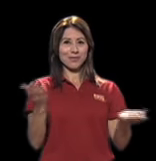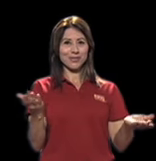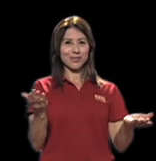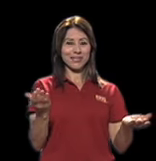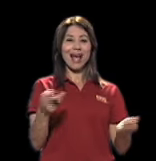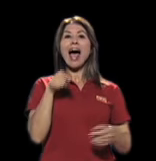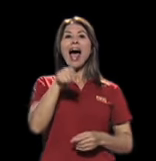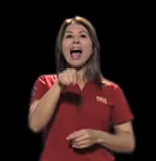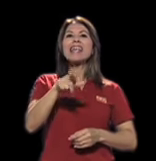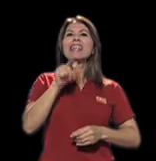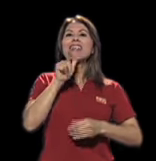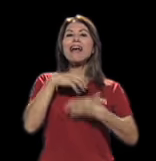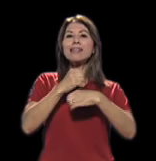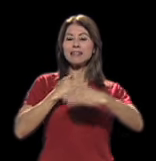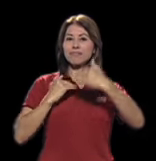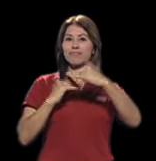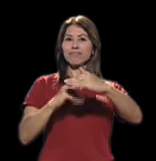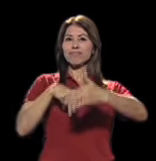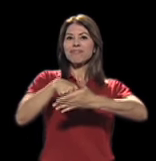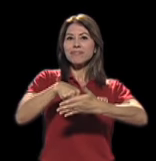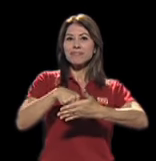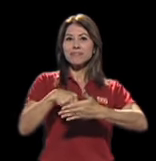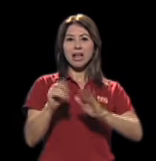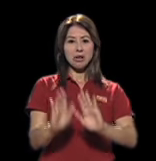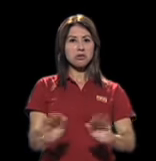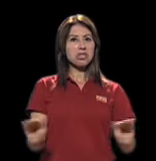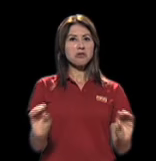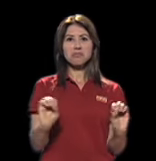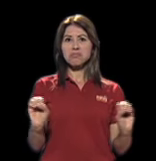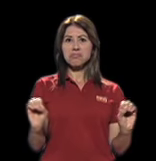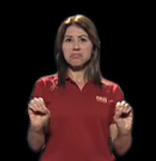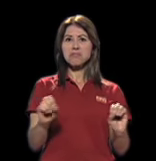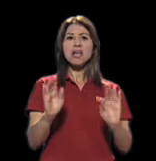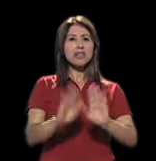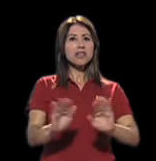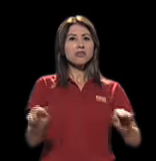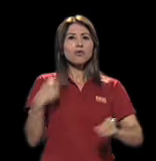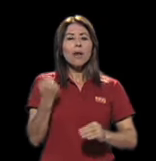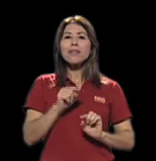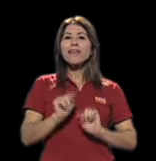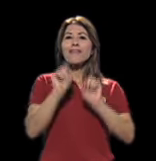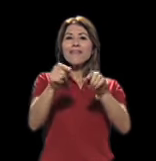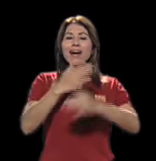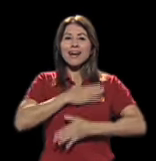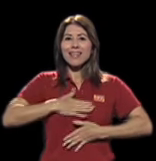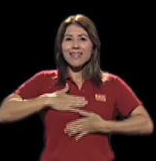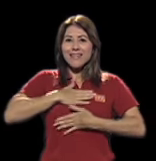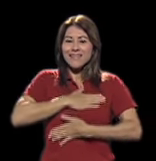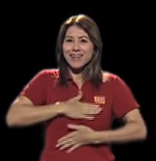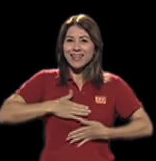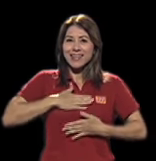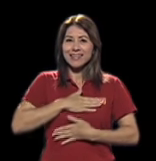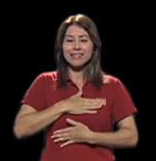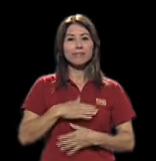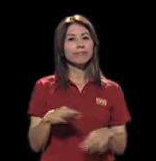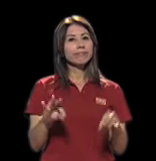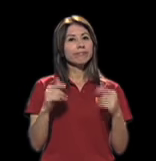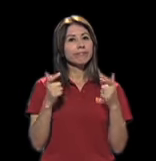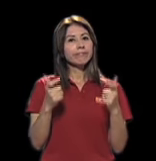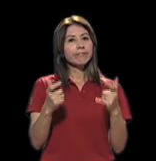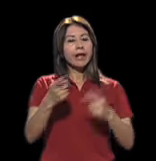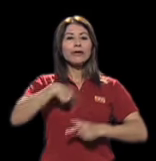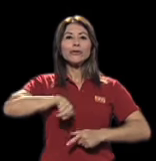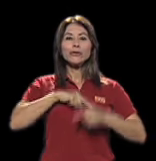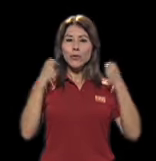Ahí los que estaban poniendo el límite no eran los niños, los niños igual iban a divertirse. Y dichosamente logramos que los padres